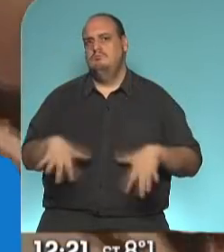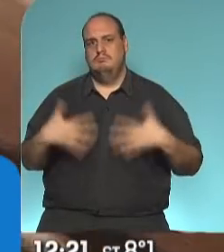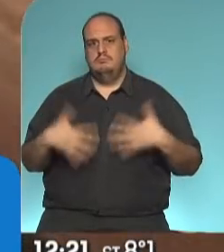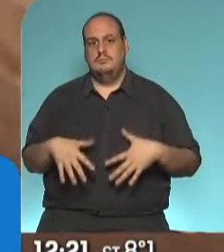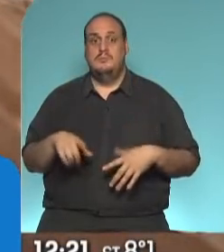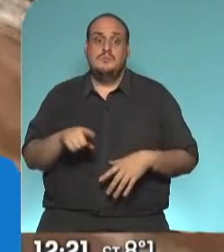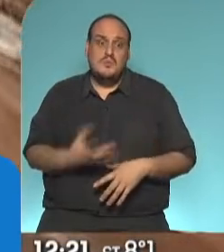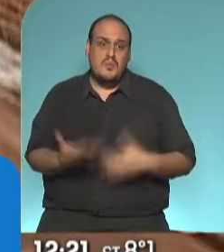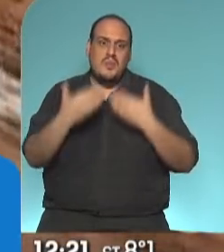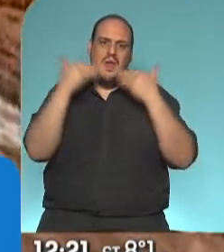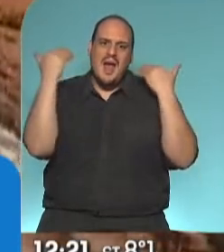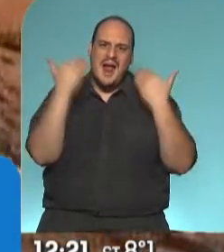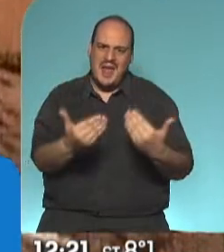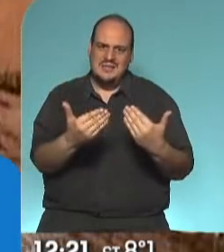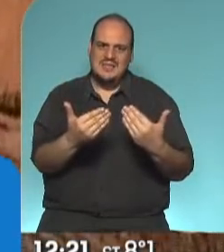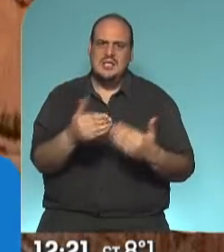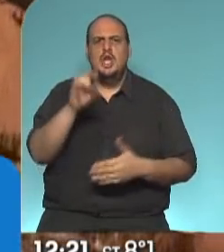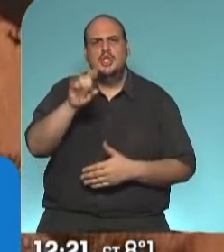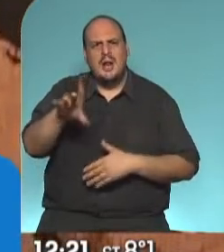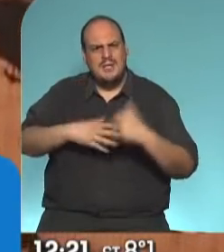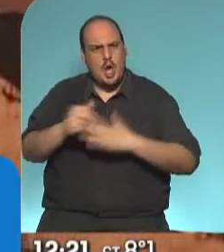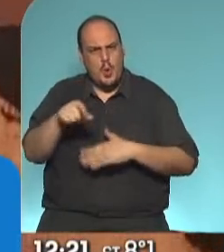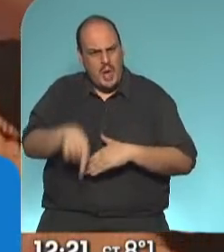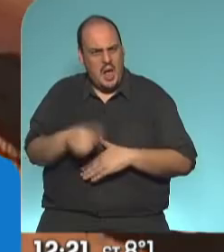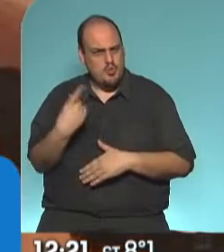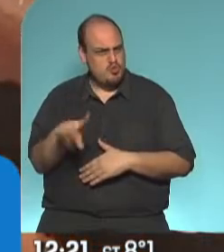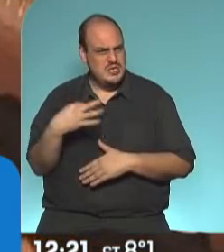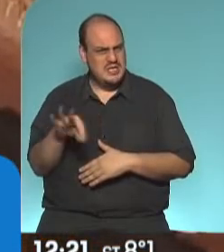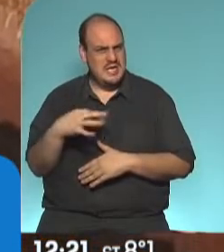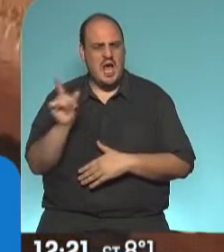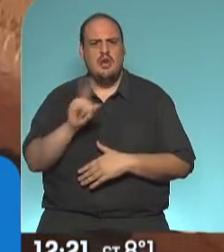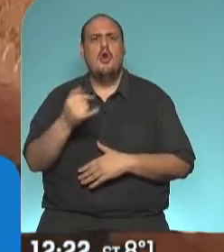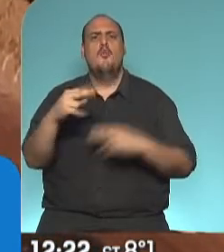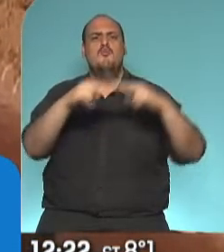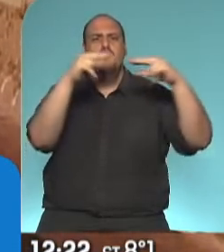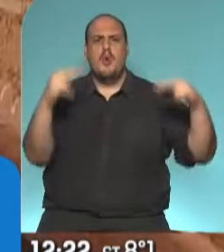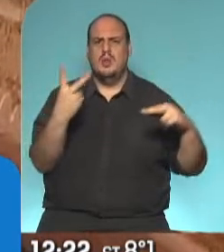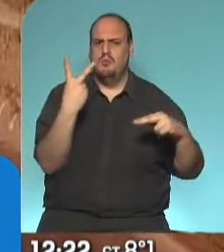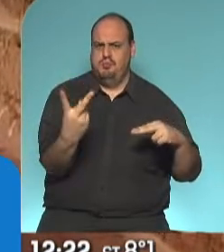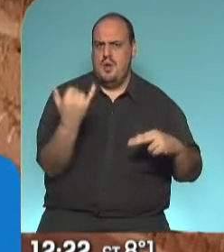agradecer muy especialmente, pero no es solamente esta obra. Esta obra tiene dos puentes, tiene